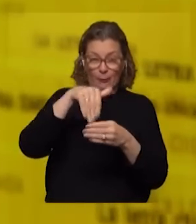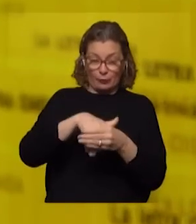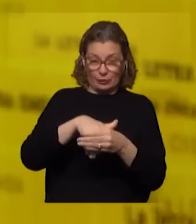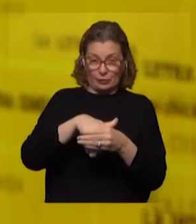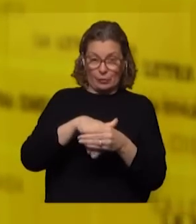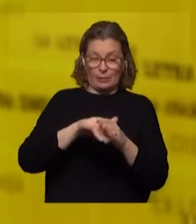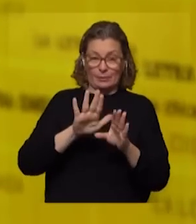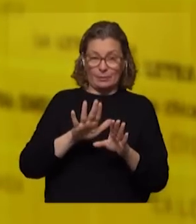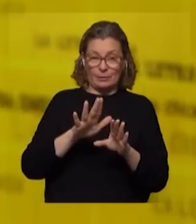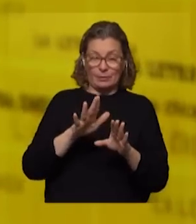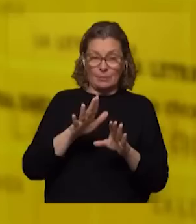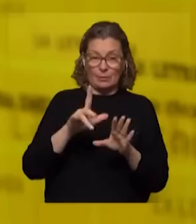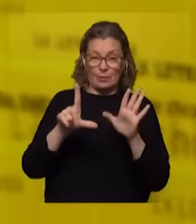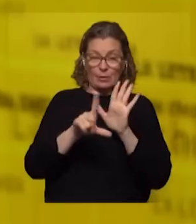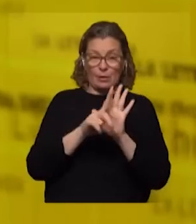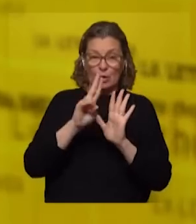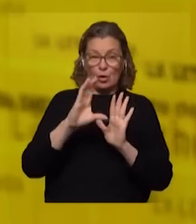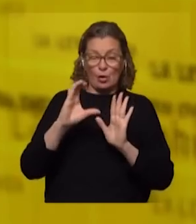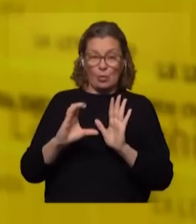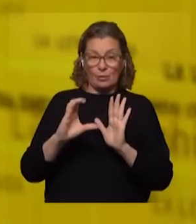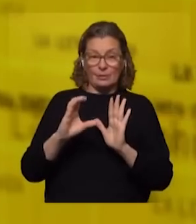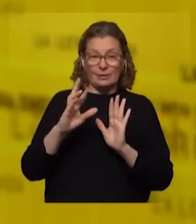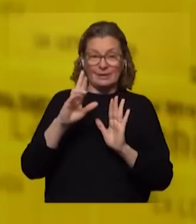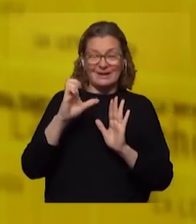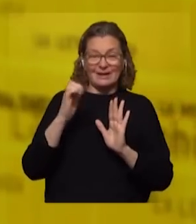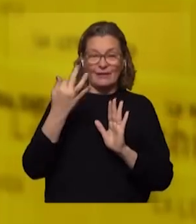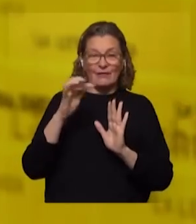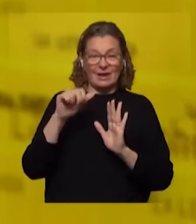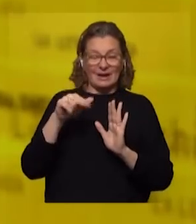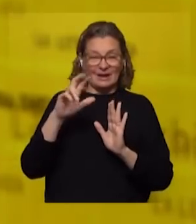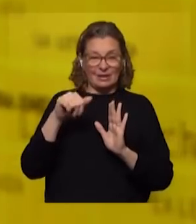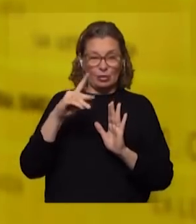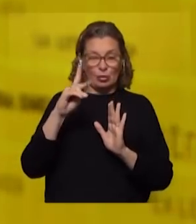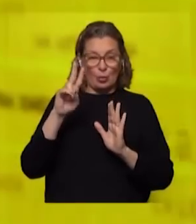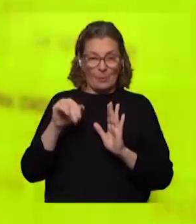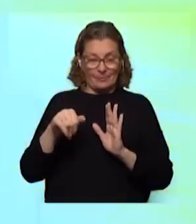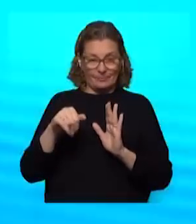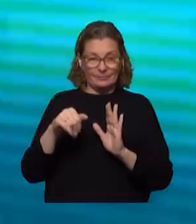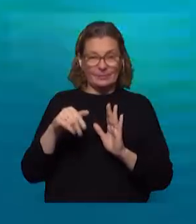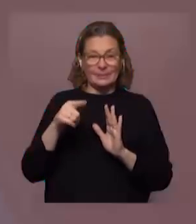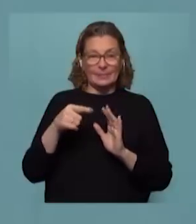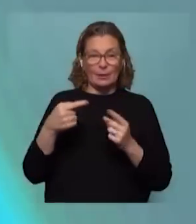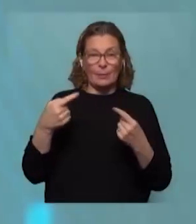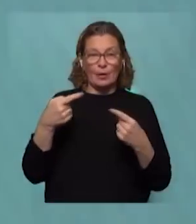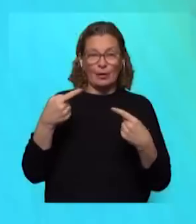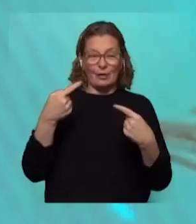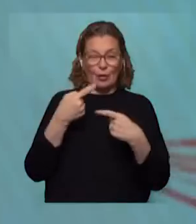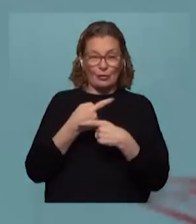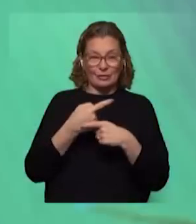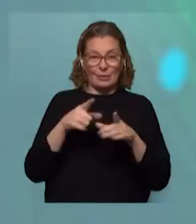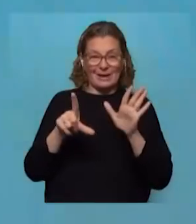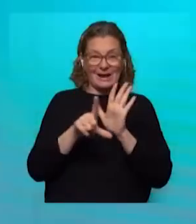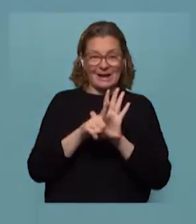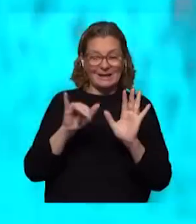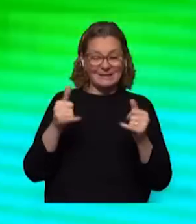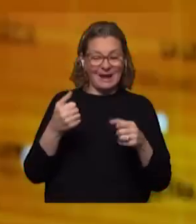lo que hubo con la LUC fue referéndum la diferencia es el referéndum es contra una ley ya